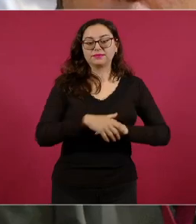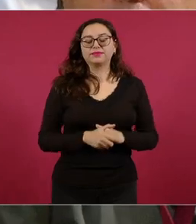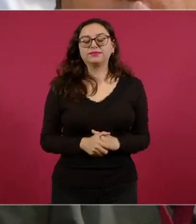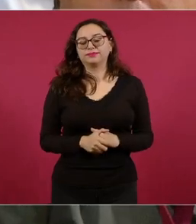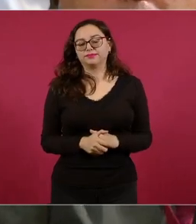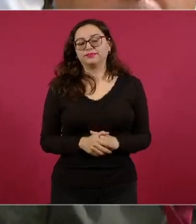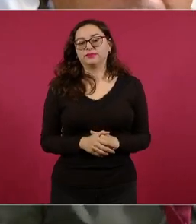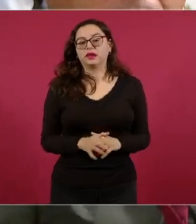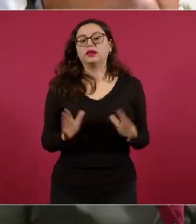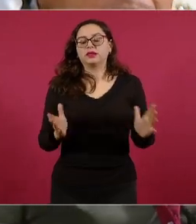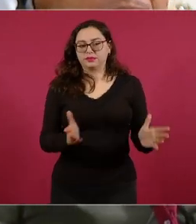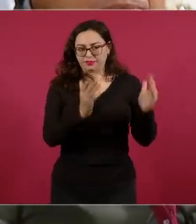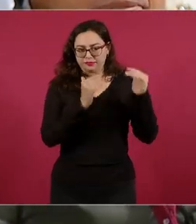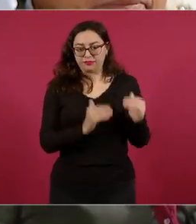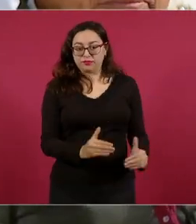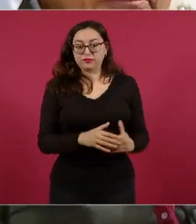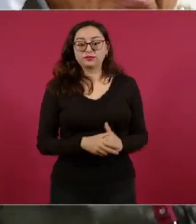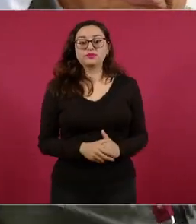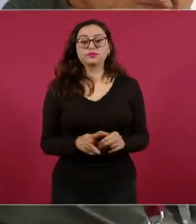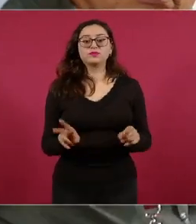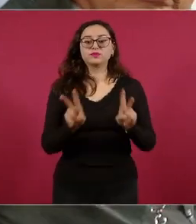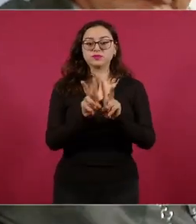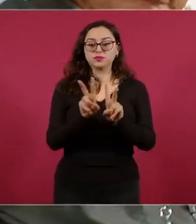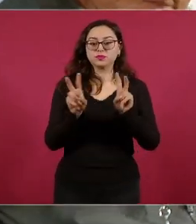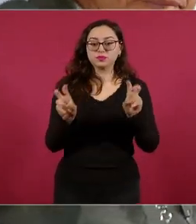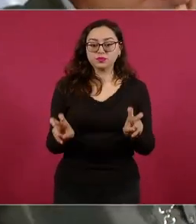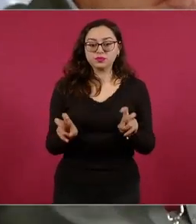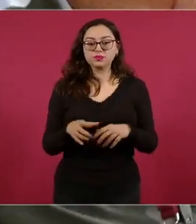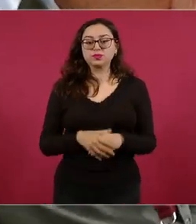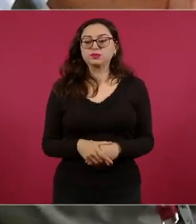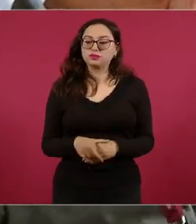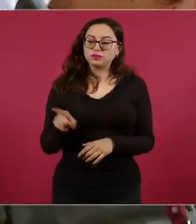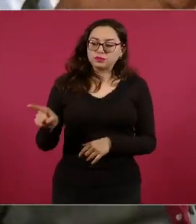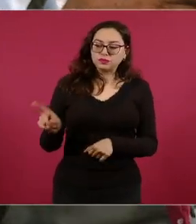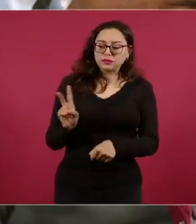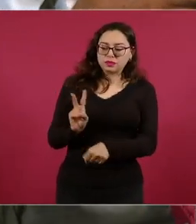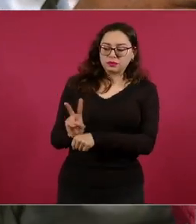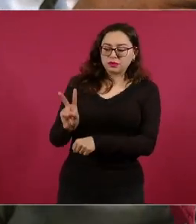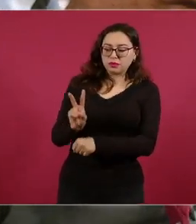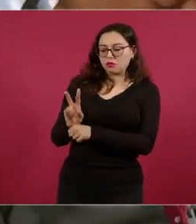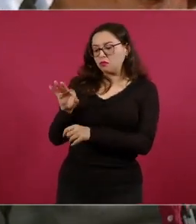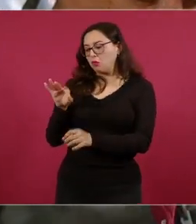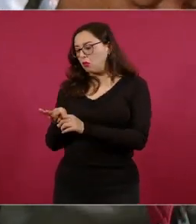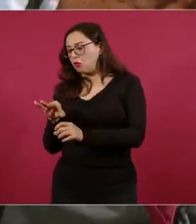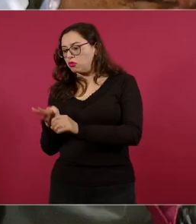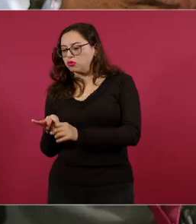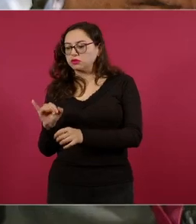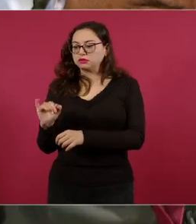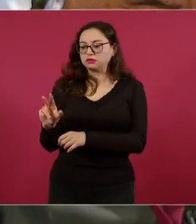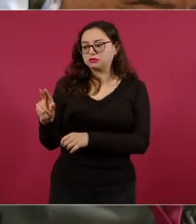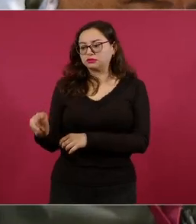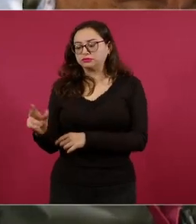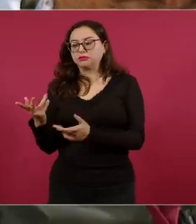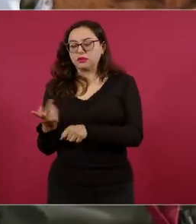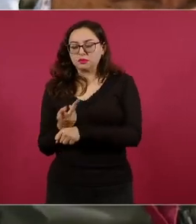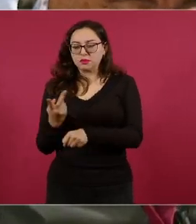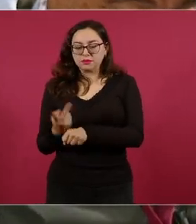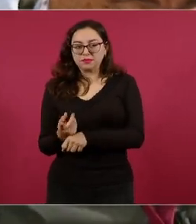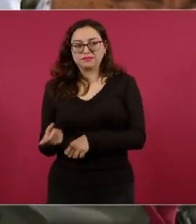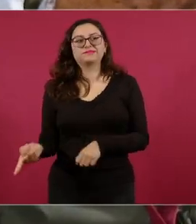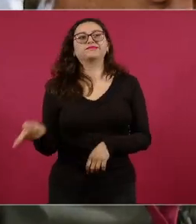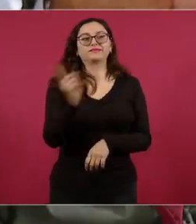retomando un poco lo que comentaba respecto al posicionamiento en las elecciones en Venezuela, el presidente Biden se comunicó con el presidente Lula de Brasil